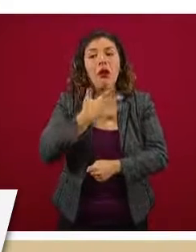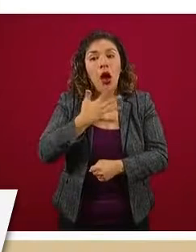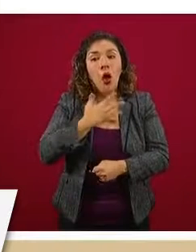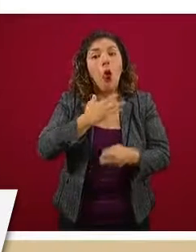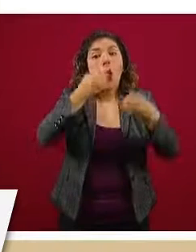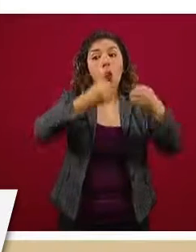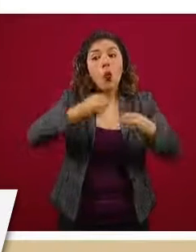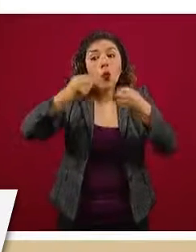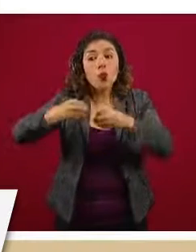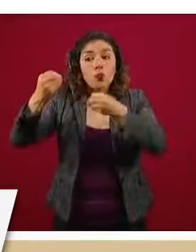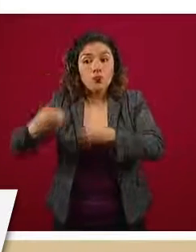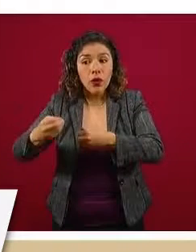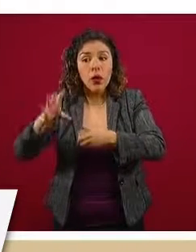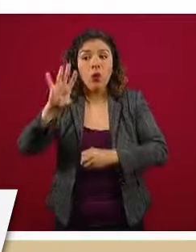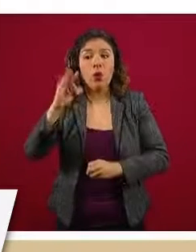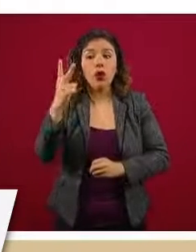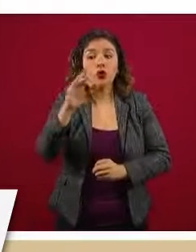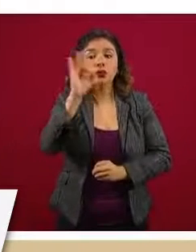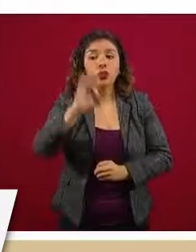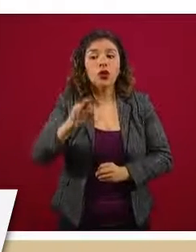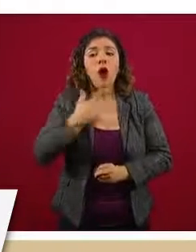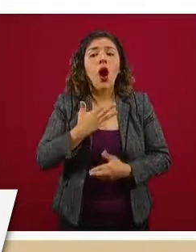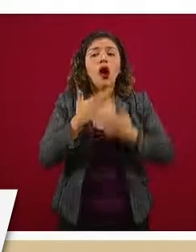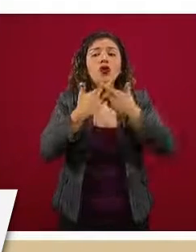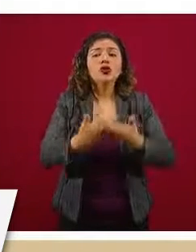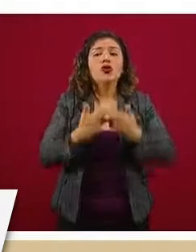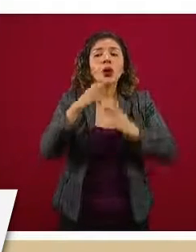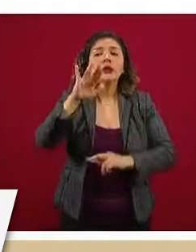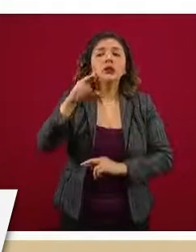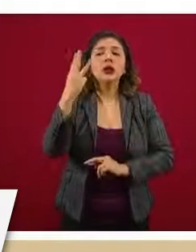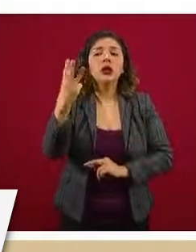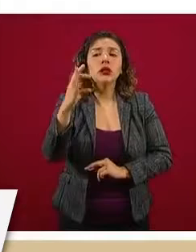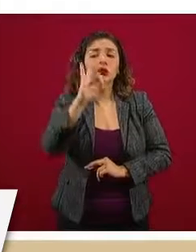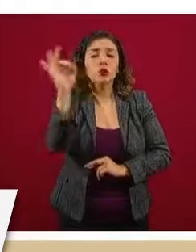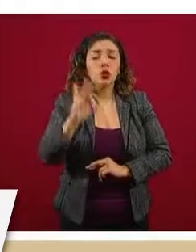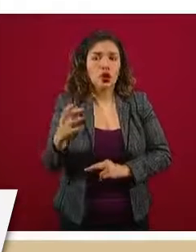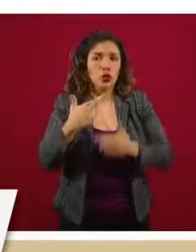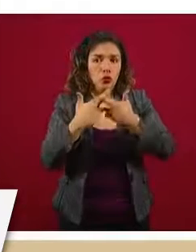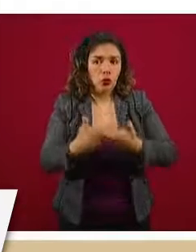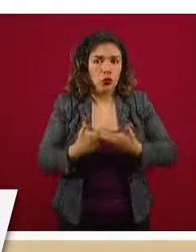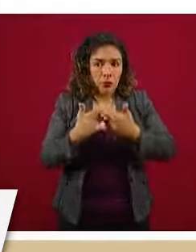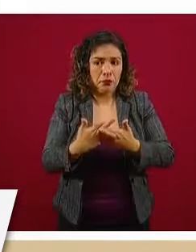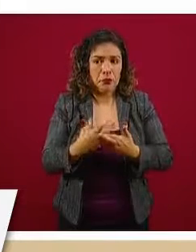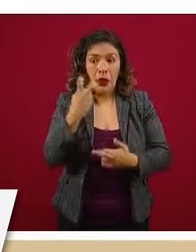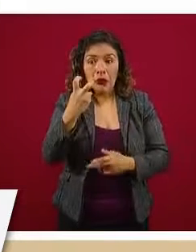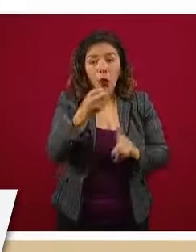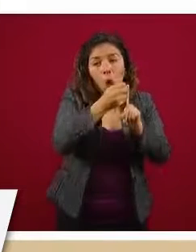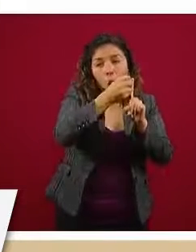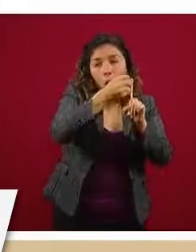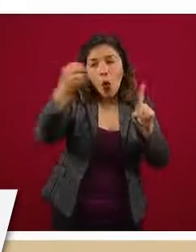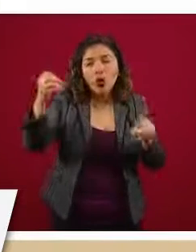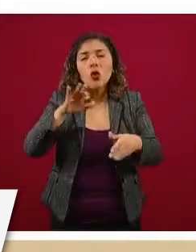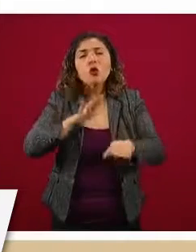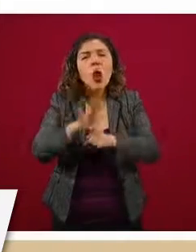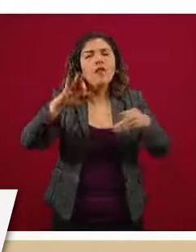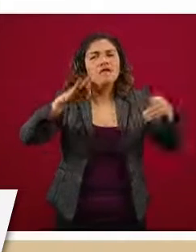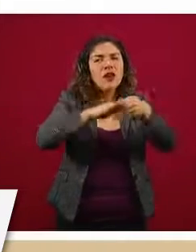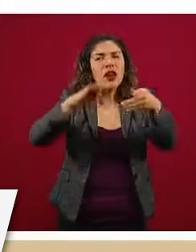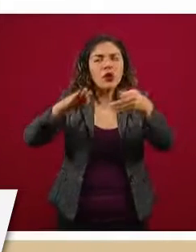ocupadas y tenemos un remanente de 53 por ciento aún libres. En orden de frecuencia, las entidades federativas tienen